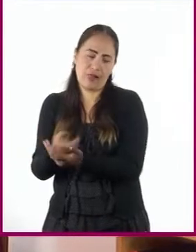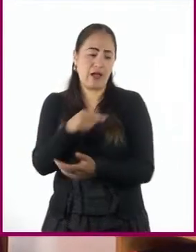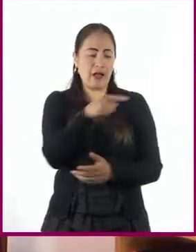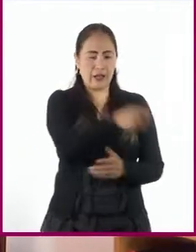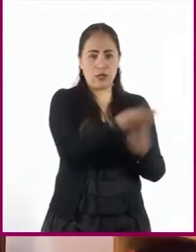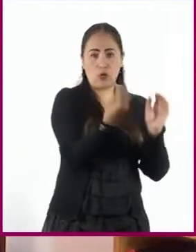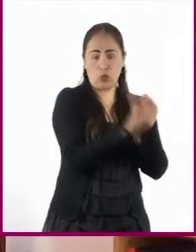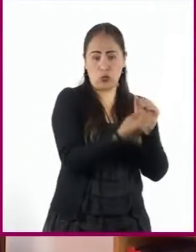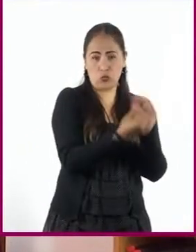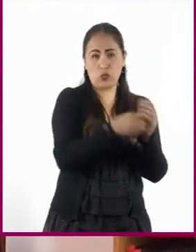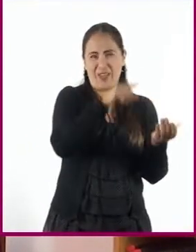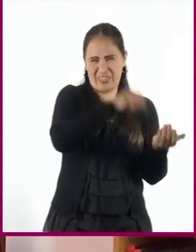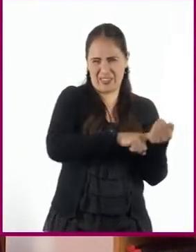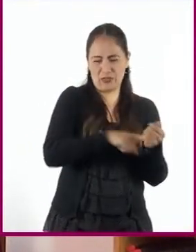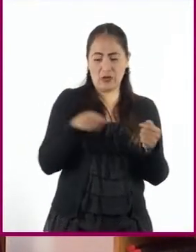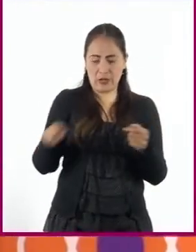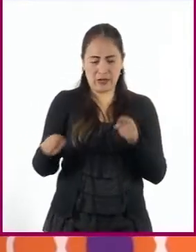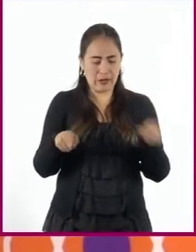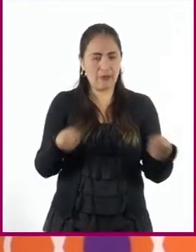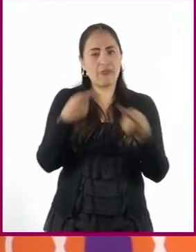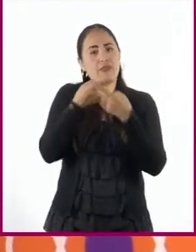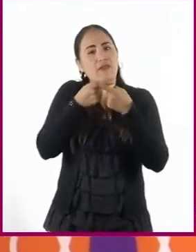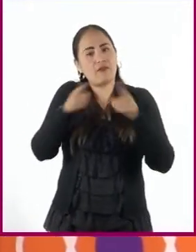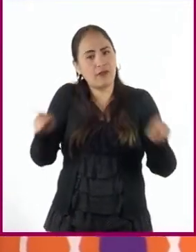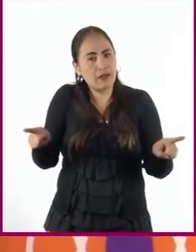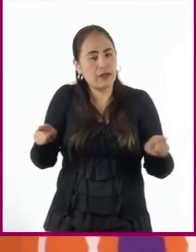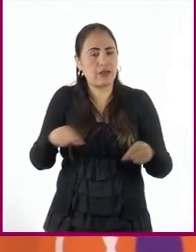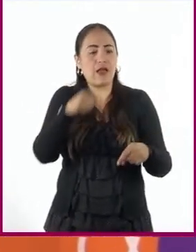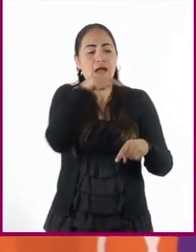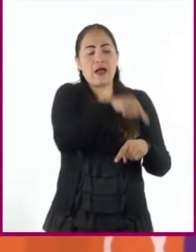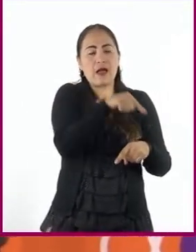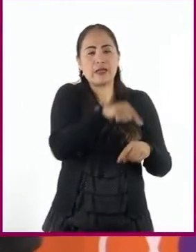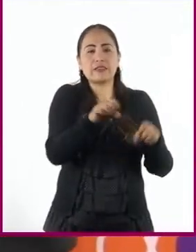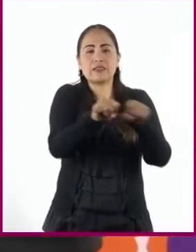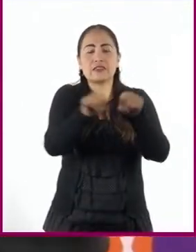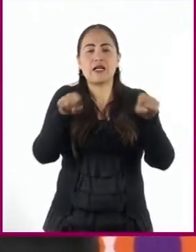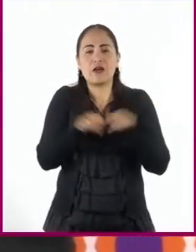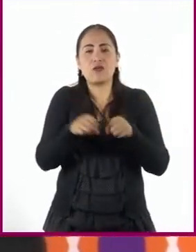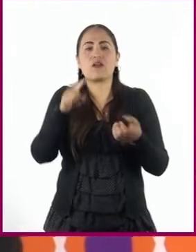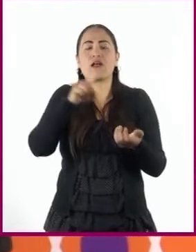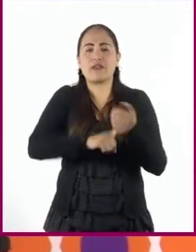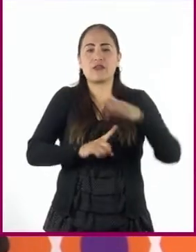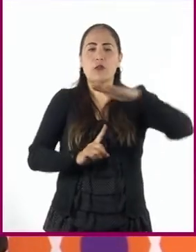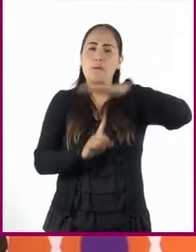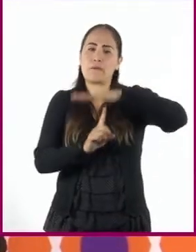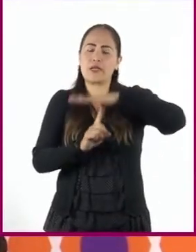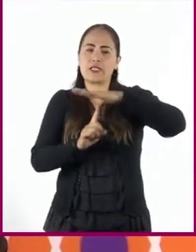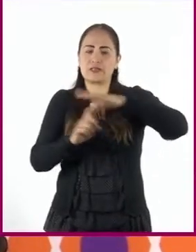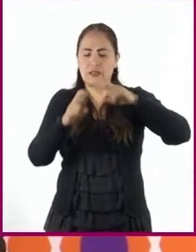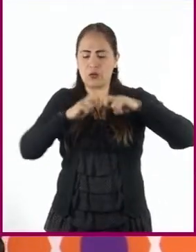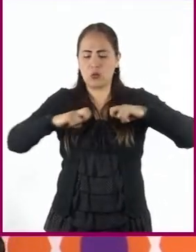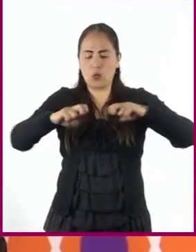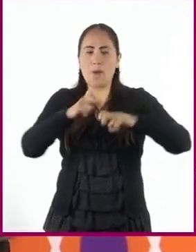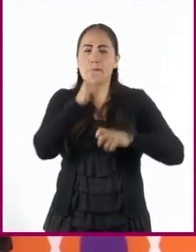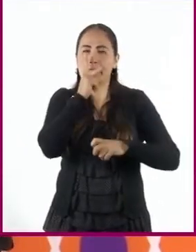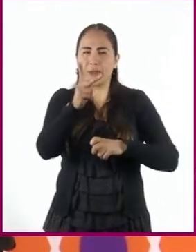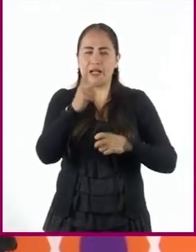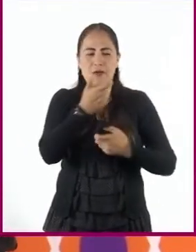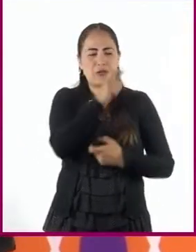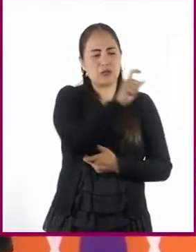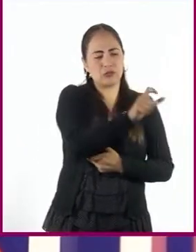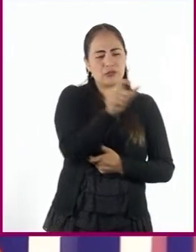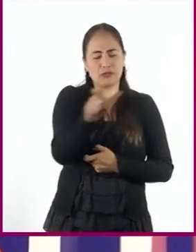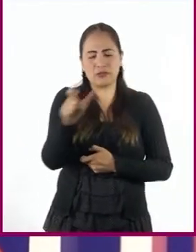Porque parte del aprendizaje al realizar la mesa redonda tiene que ver con elegir una serie de palabras y expresiones